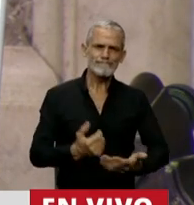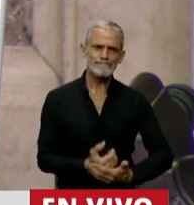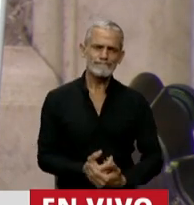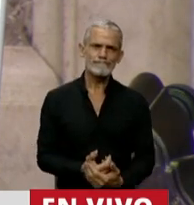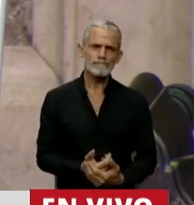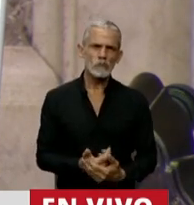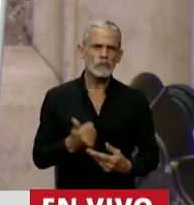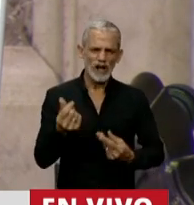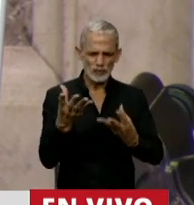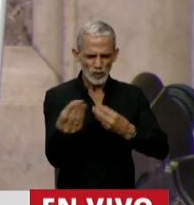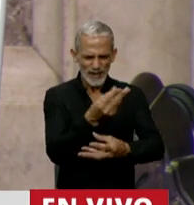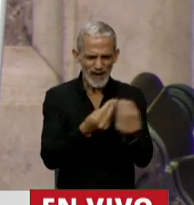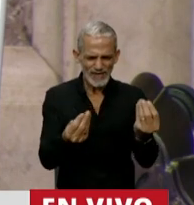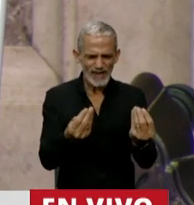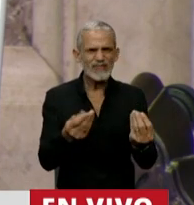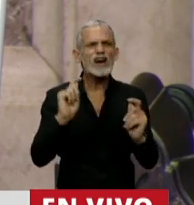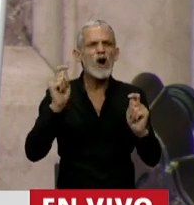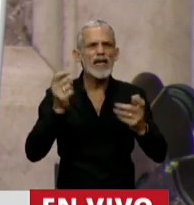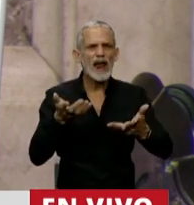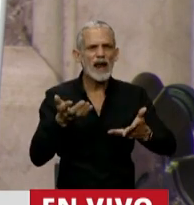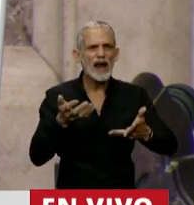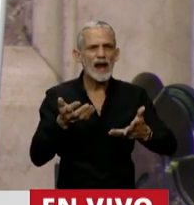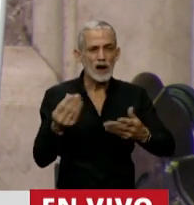¿solidaridad para con quién?